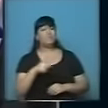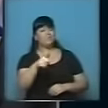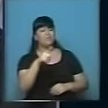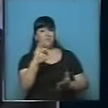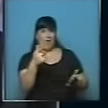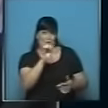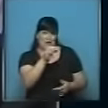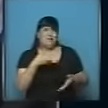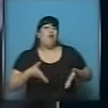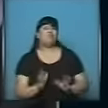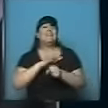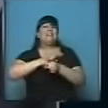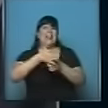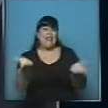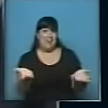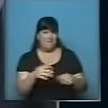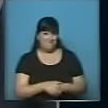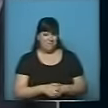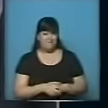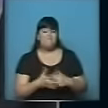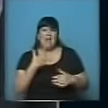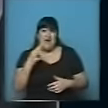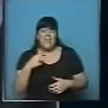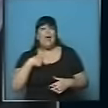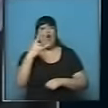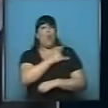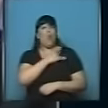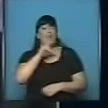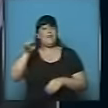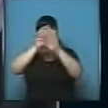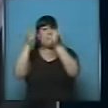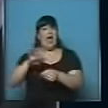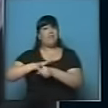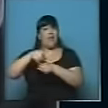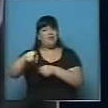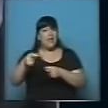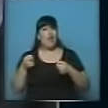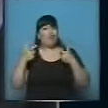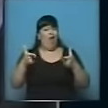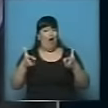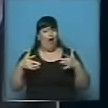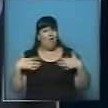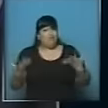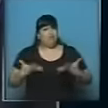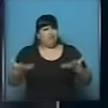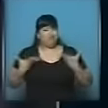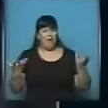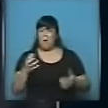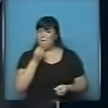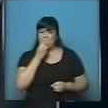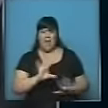sabés que yo nací en Tandil, y la verdad que la universidad en Tandil rejuveneció la ciudad, fue algo maravilloso, así que yo estoy